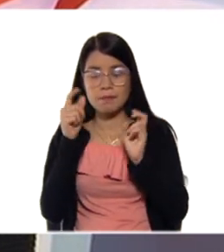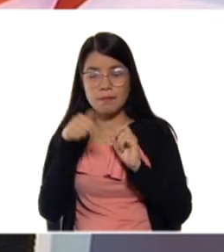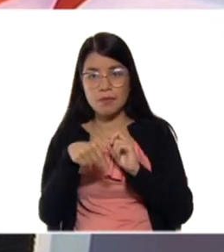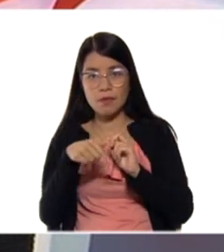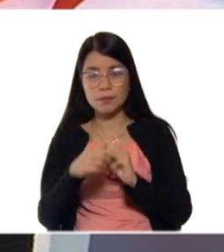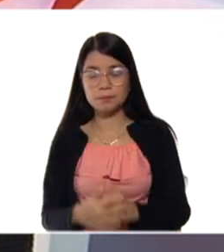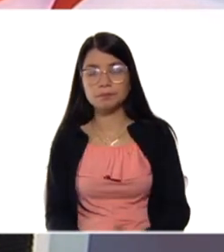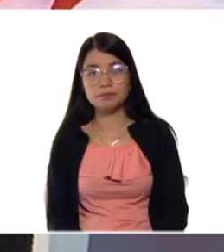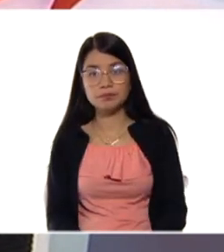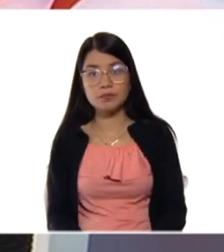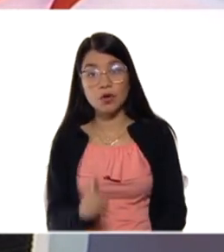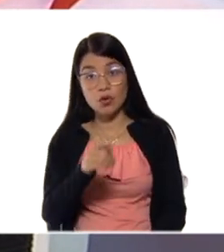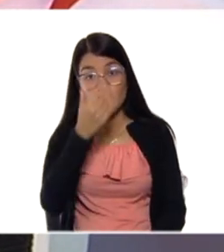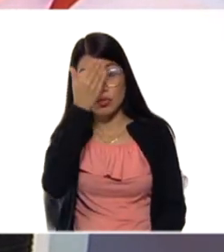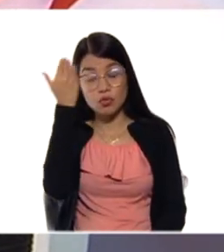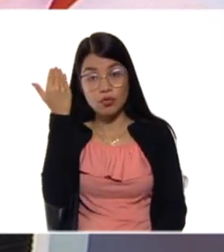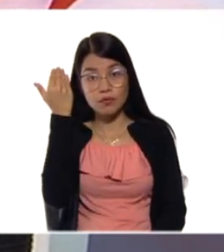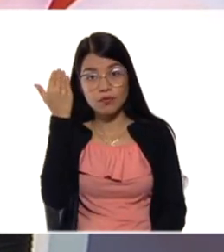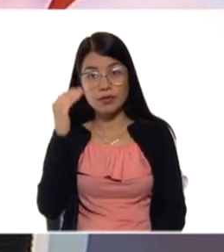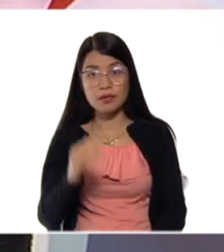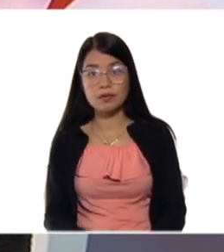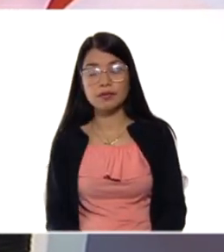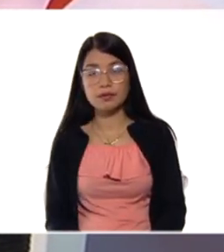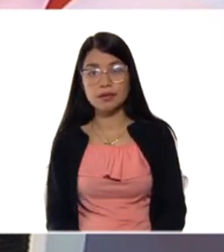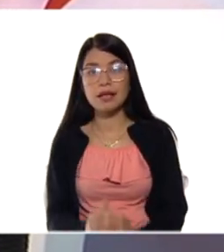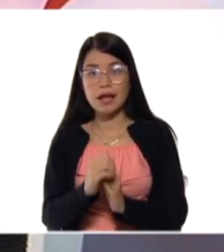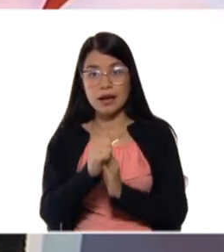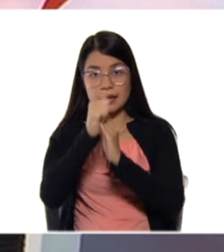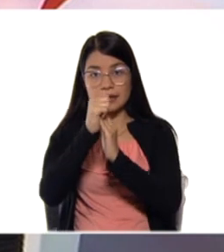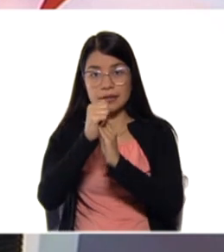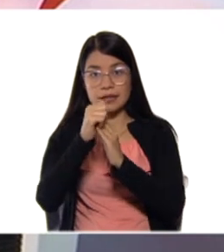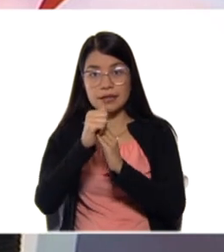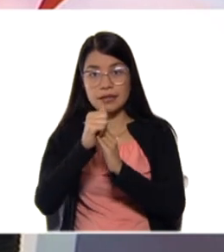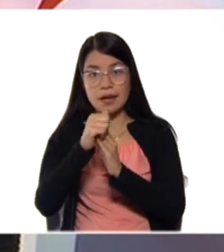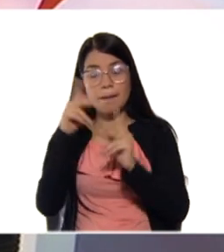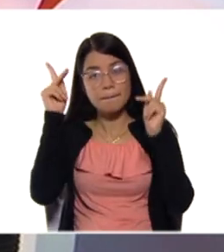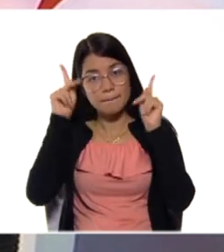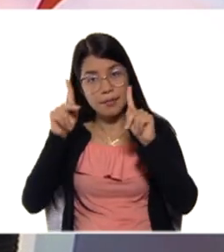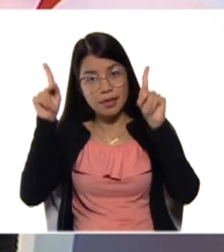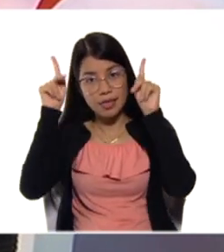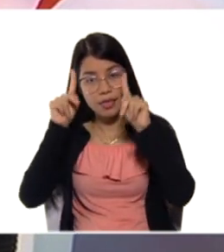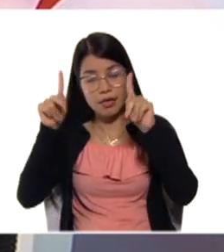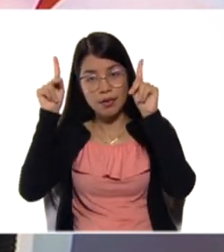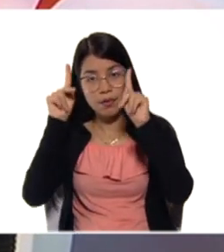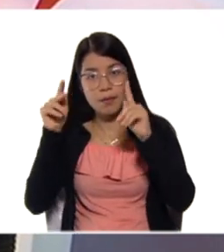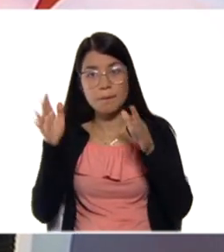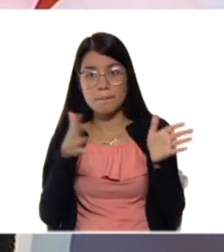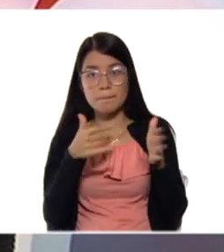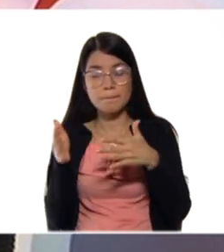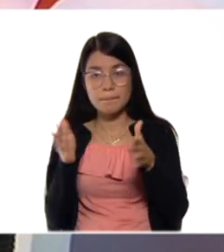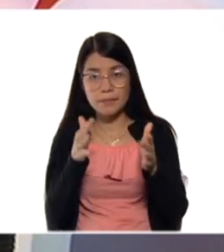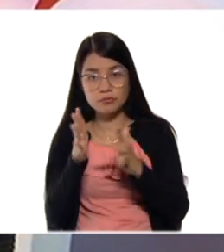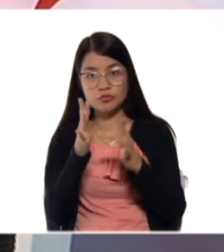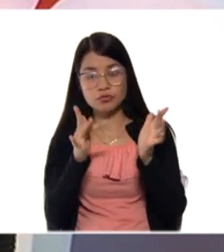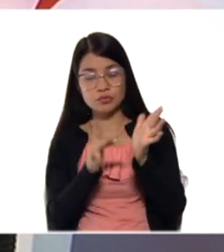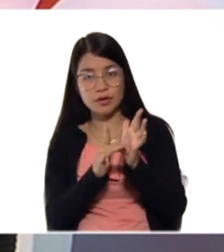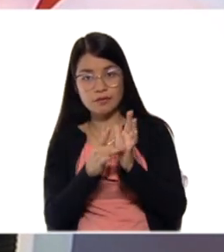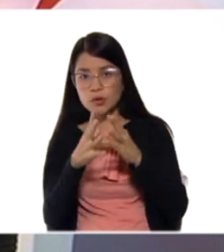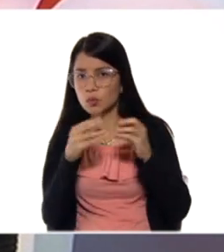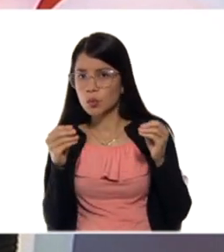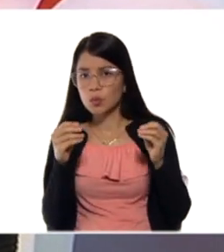además, no olviden, en nuestra guía pedagógica, marzo, abril, tenemos todas las actividades